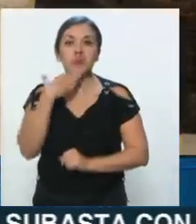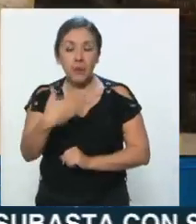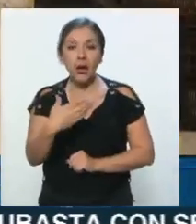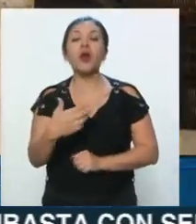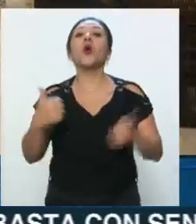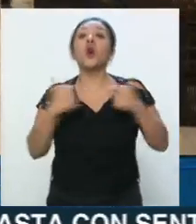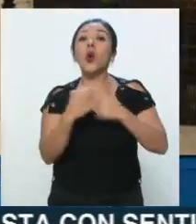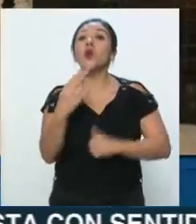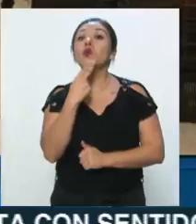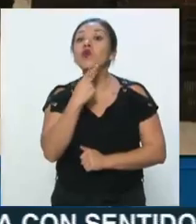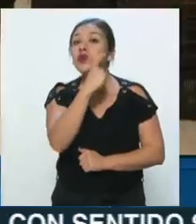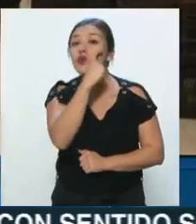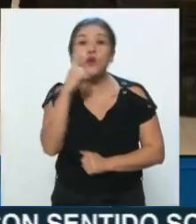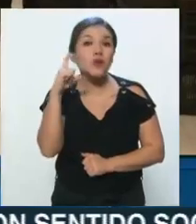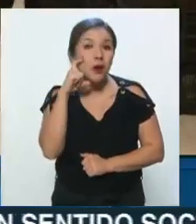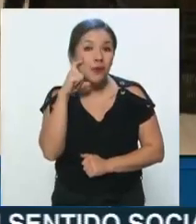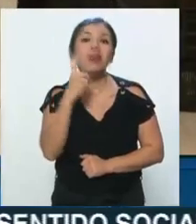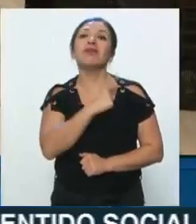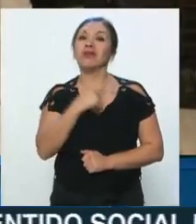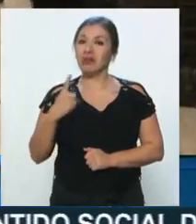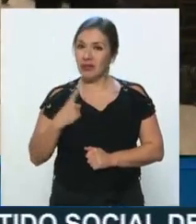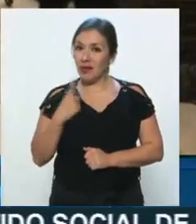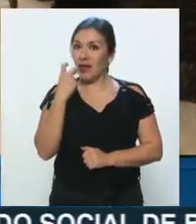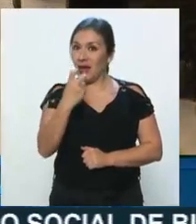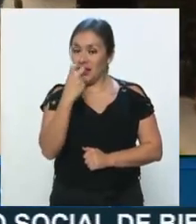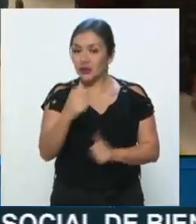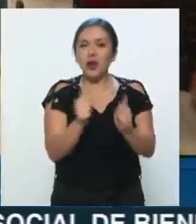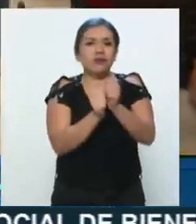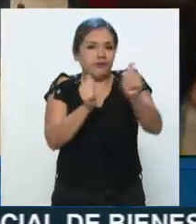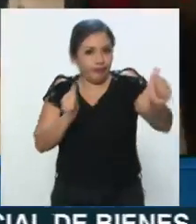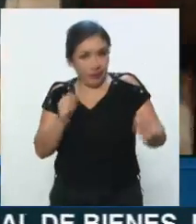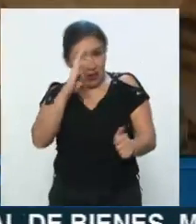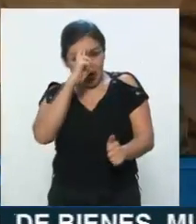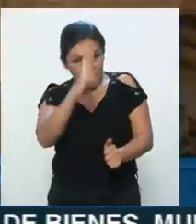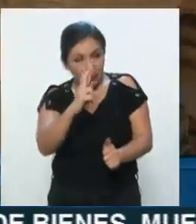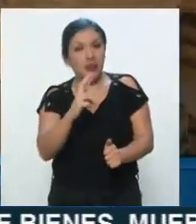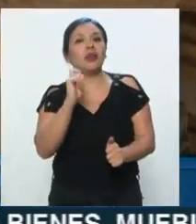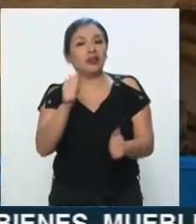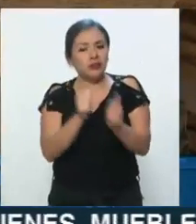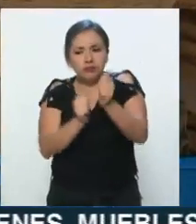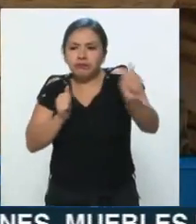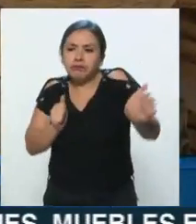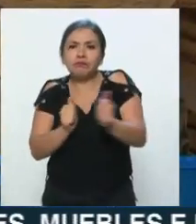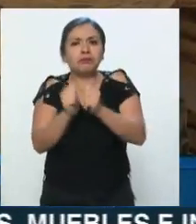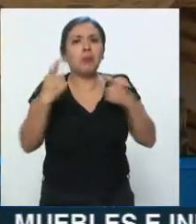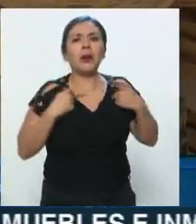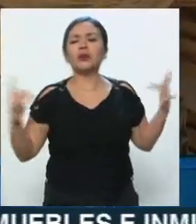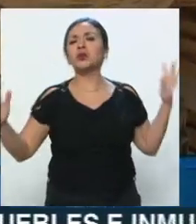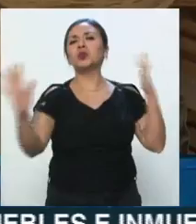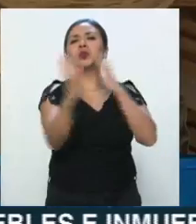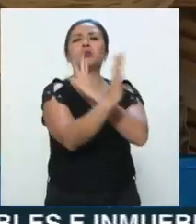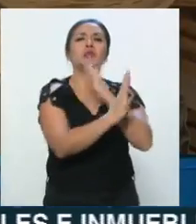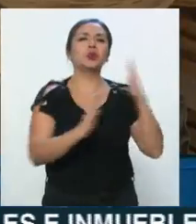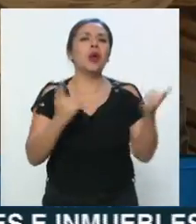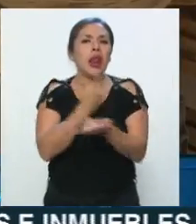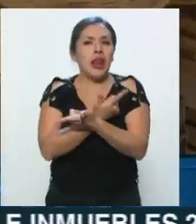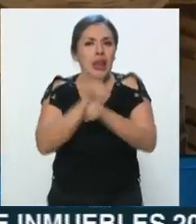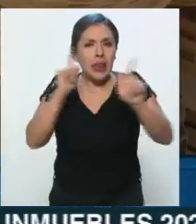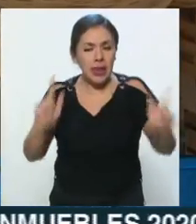Usar cubrebocas. Por supuesto, las medidas de sana distancia que en los mercados y en los centros de abasto se están